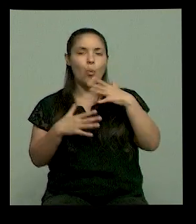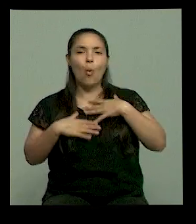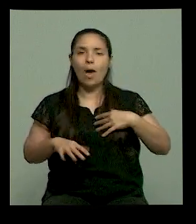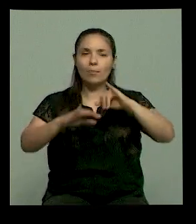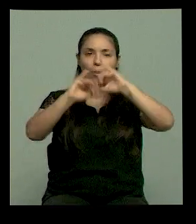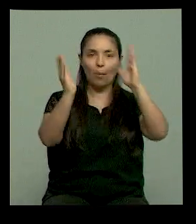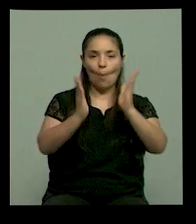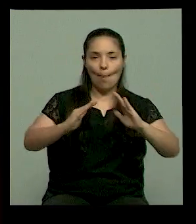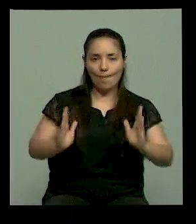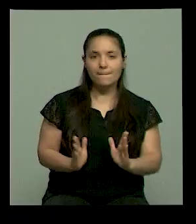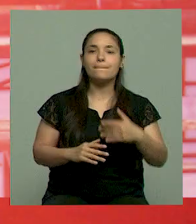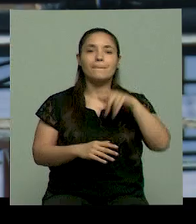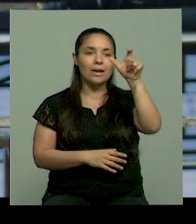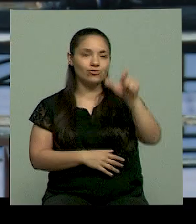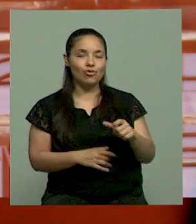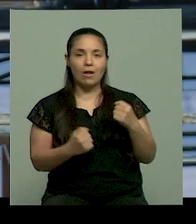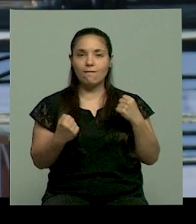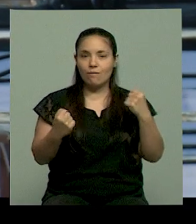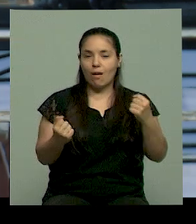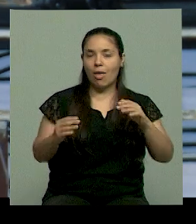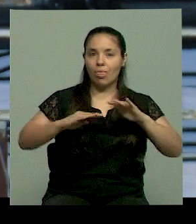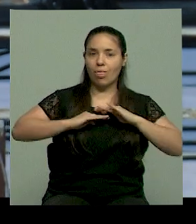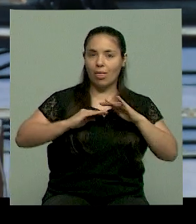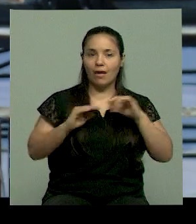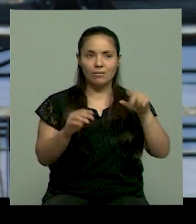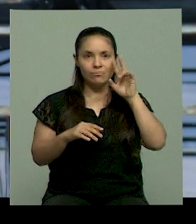se ve la persona que es más activa y todo eso.